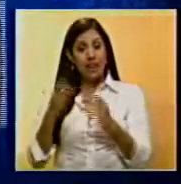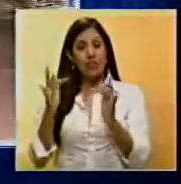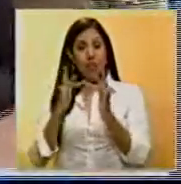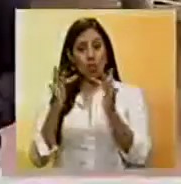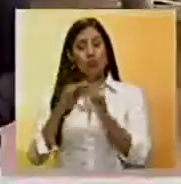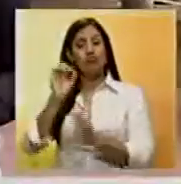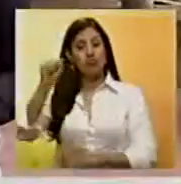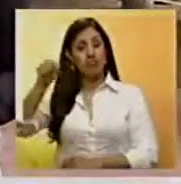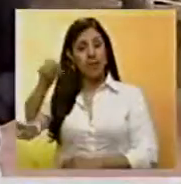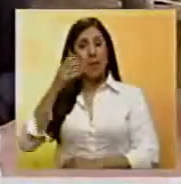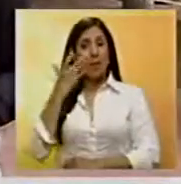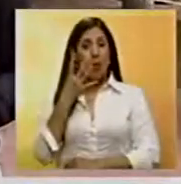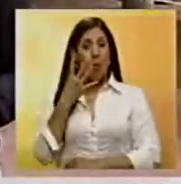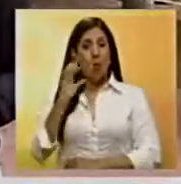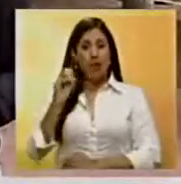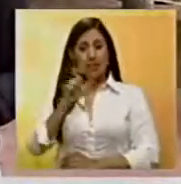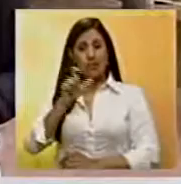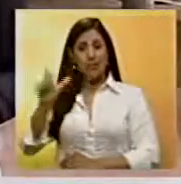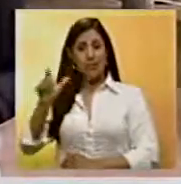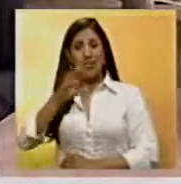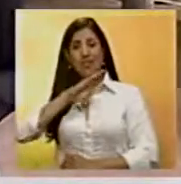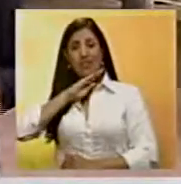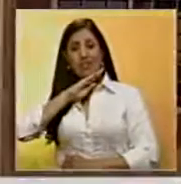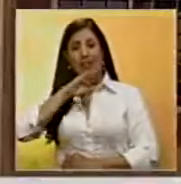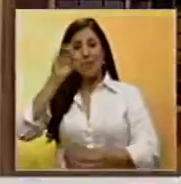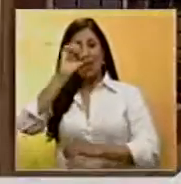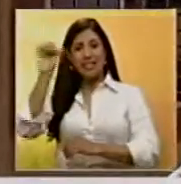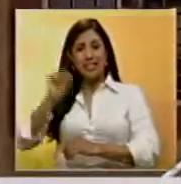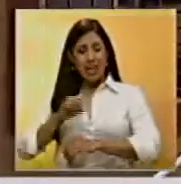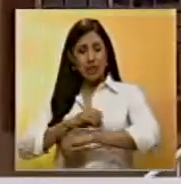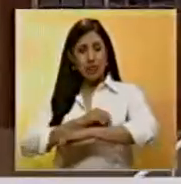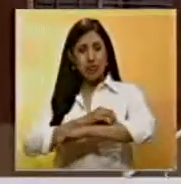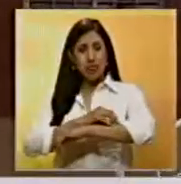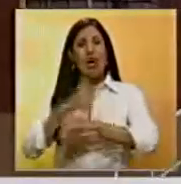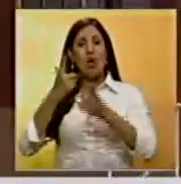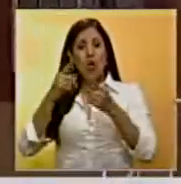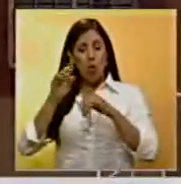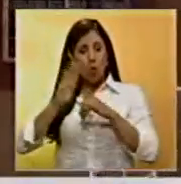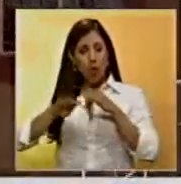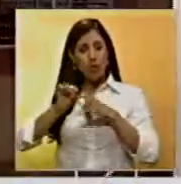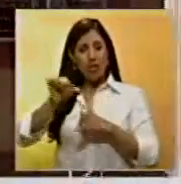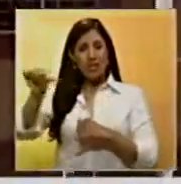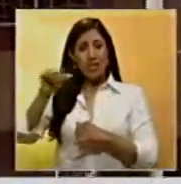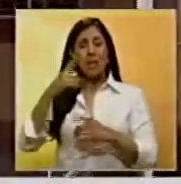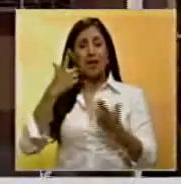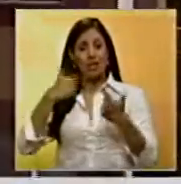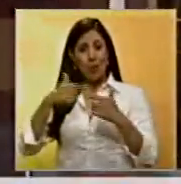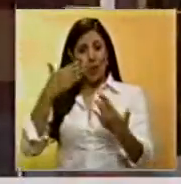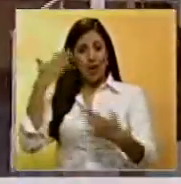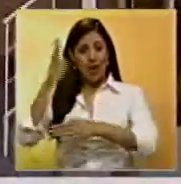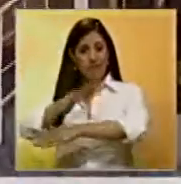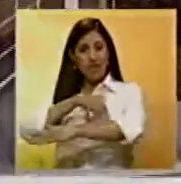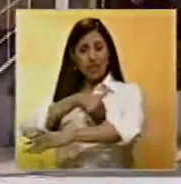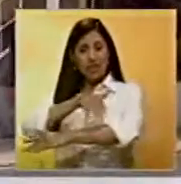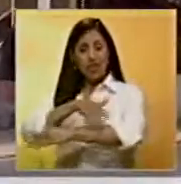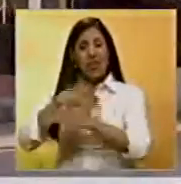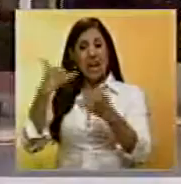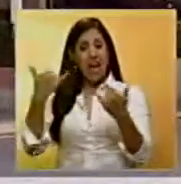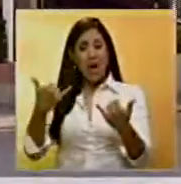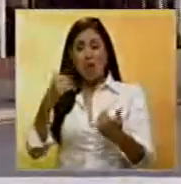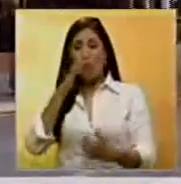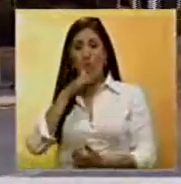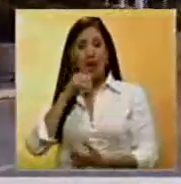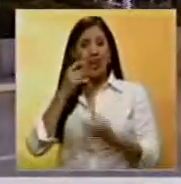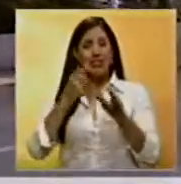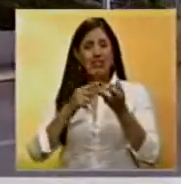el PAS, efectivamente más de 40 casos de sintomología del Zika se han registrado en las últimas semanas en los ambulatorios de Barcelona. Hasta los momentos no